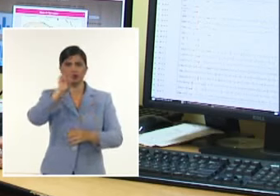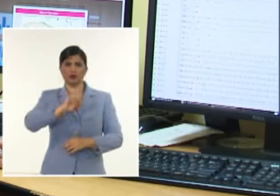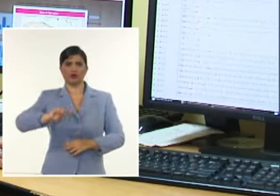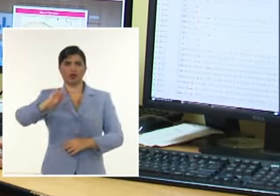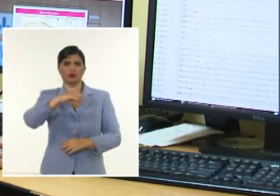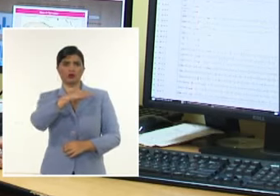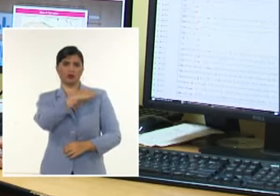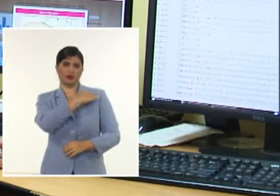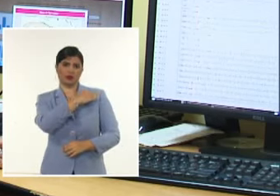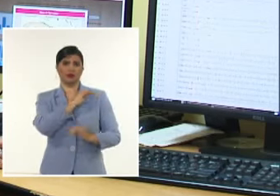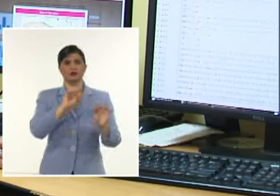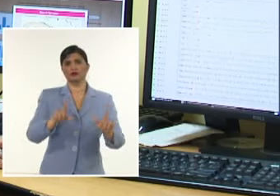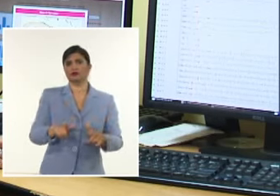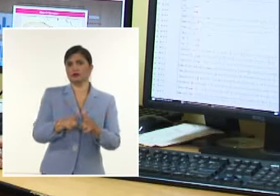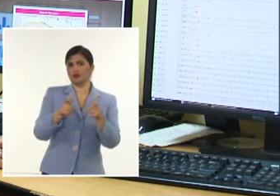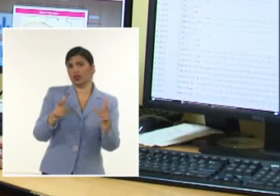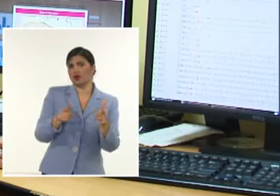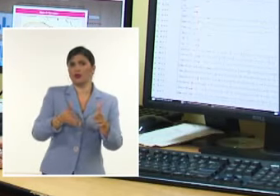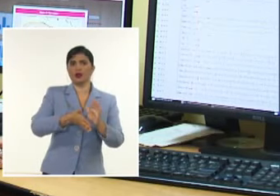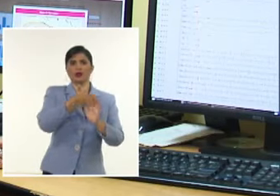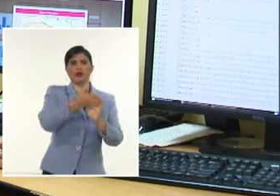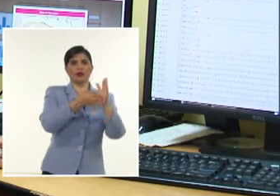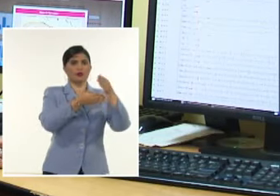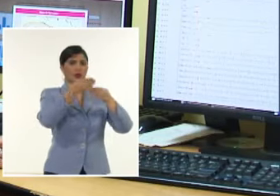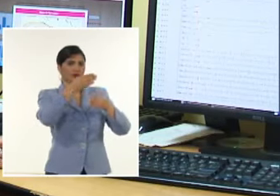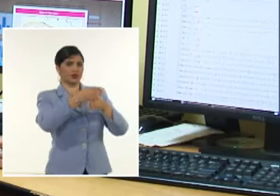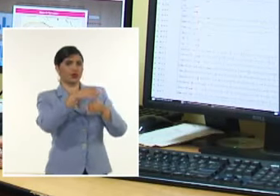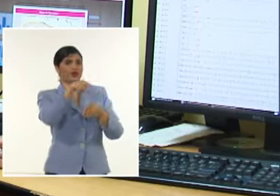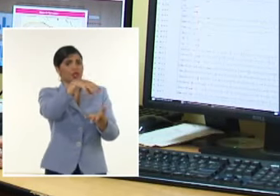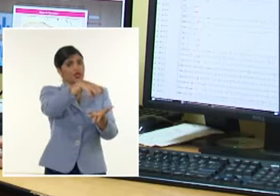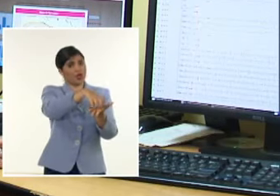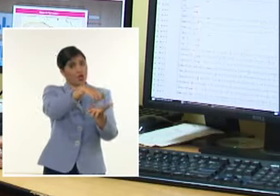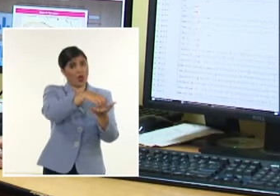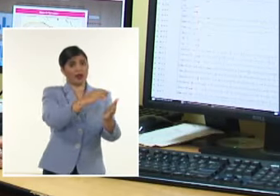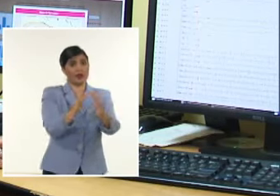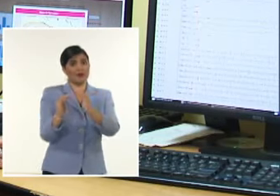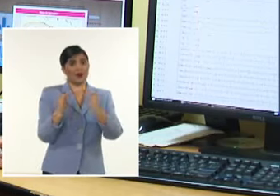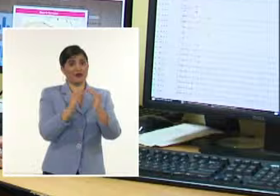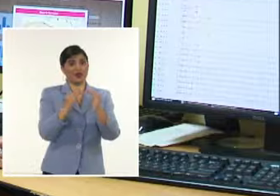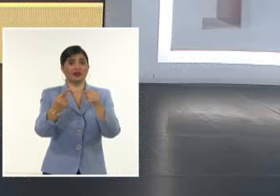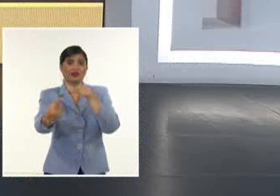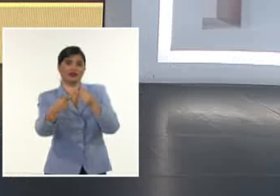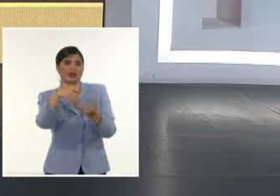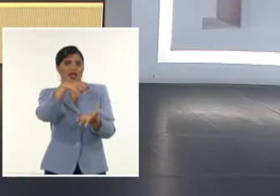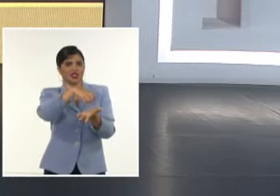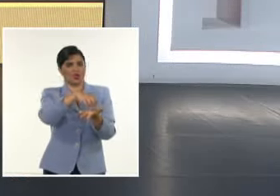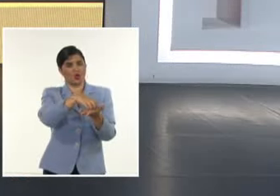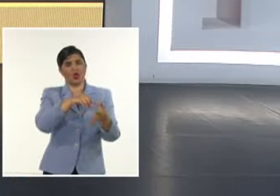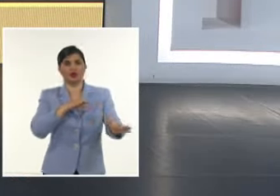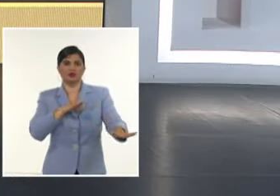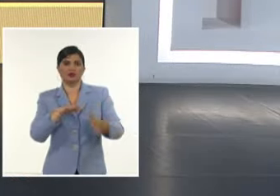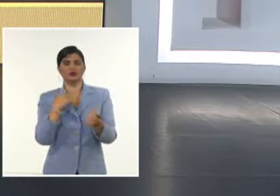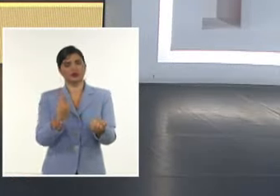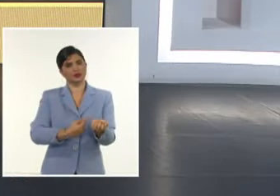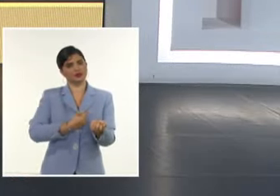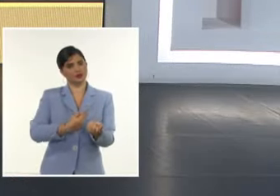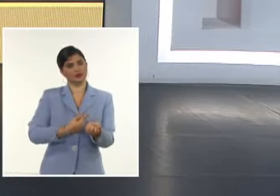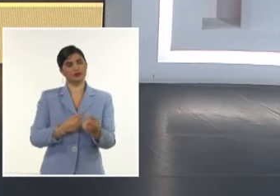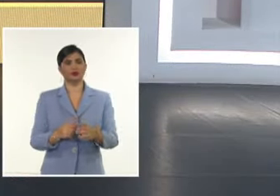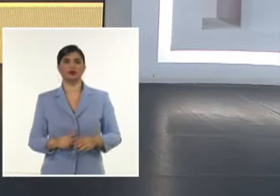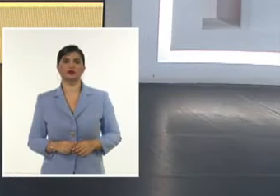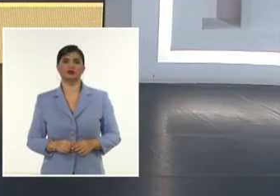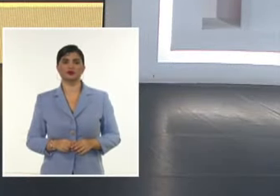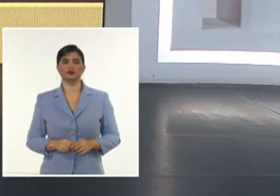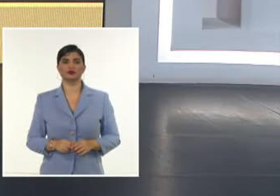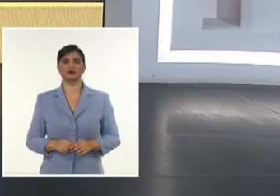De construcción De sismo resistente Para la construcción Sobre todo De vivienda Como está establecido En este país Ya entiendo Un sismo ocurre Y